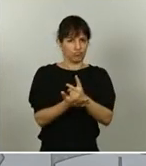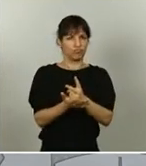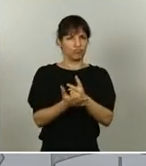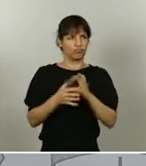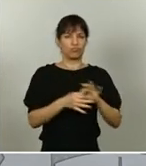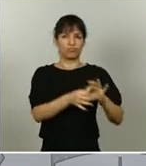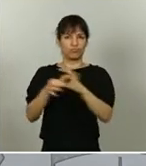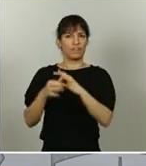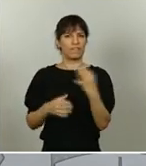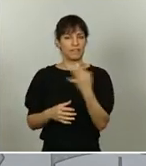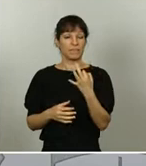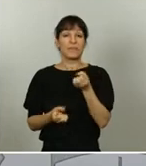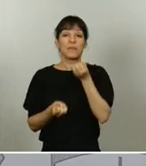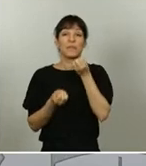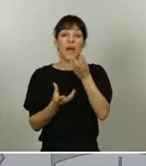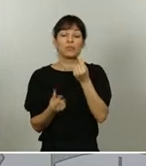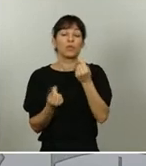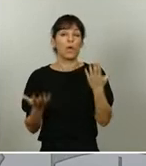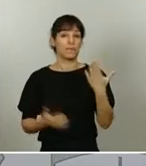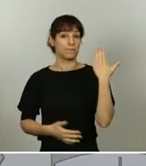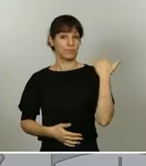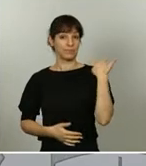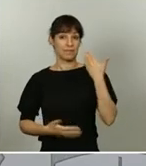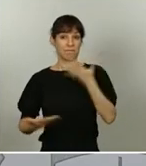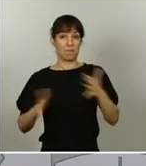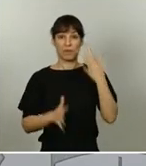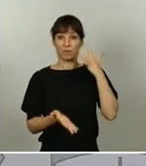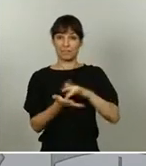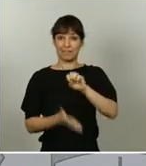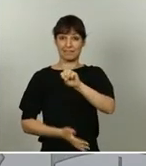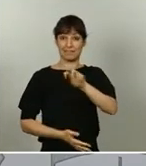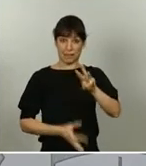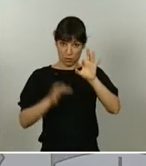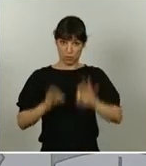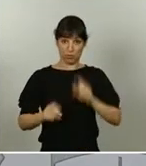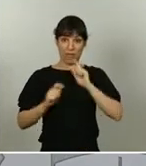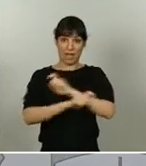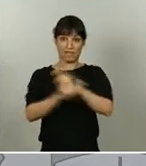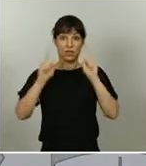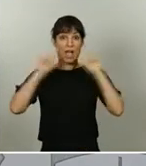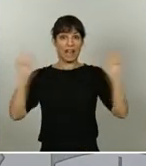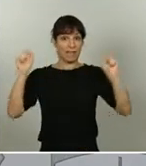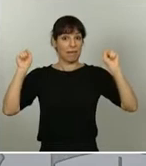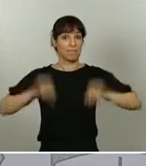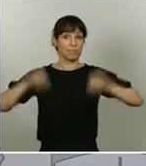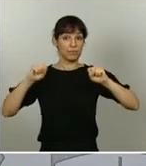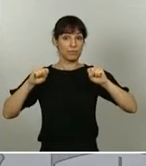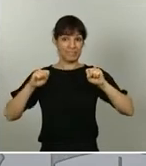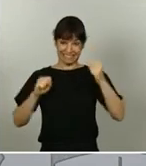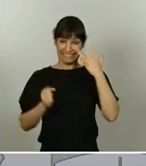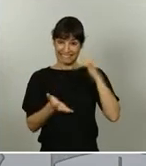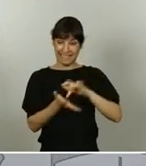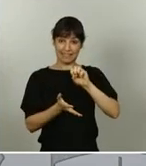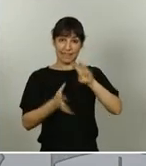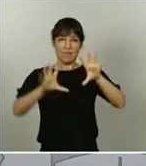Y es que el pasado día 13 de marzo, cuando anuncié el estado de alarma, se reportaron en todo el mundo, en todo el mundo, 10.000